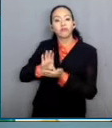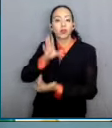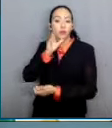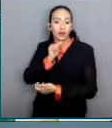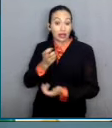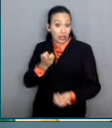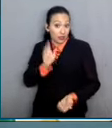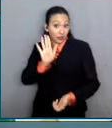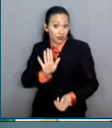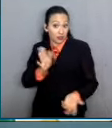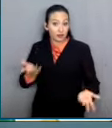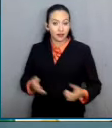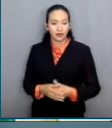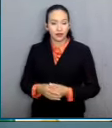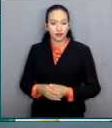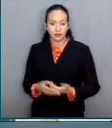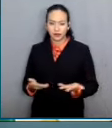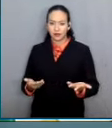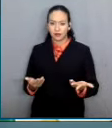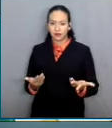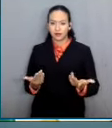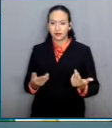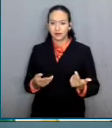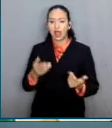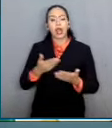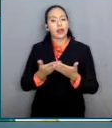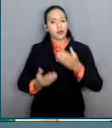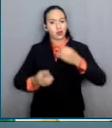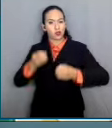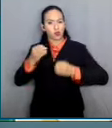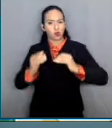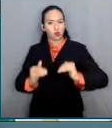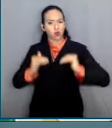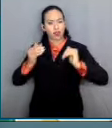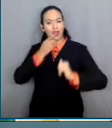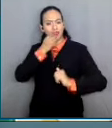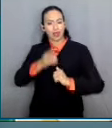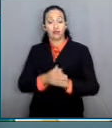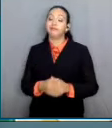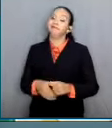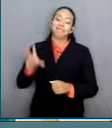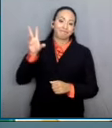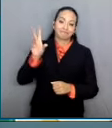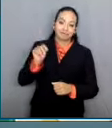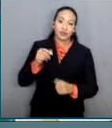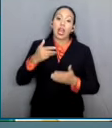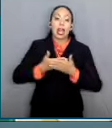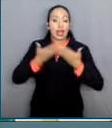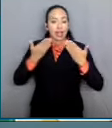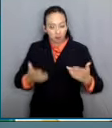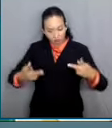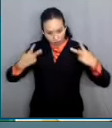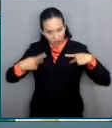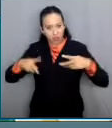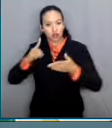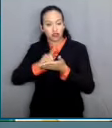Entonces, lo que la Corte dijo es que eso era inconstitucional, que el notario se tiene que